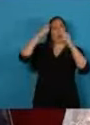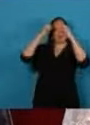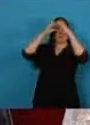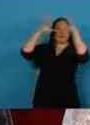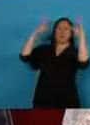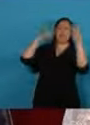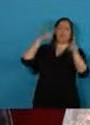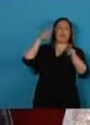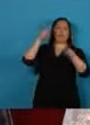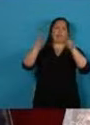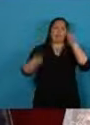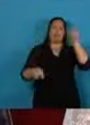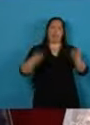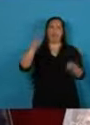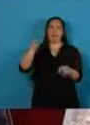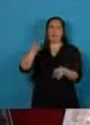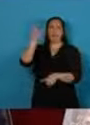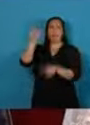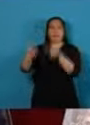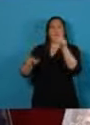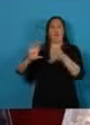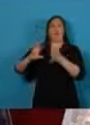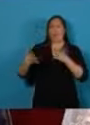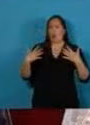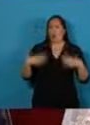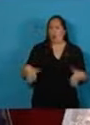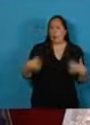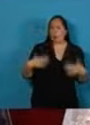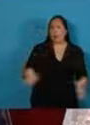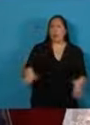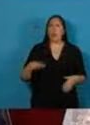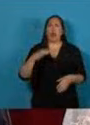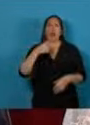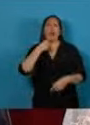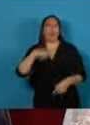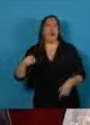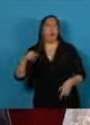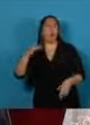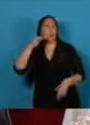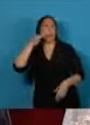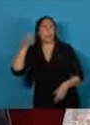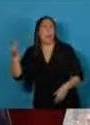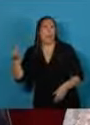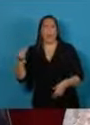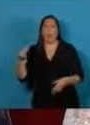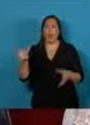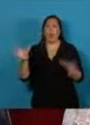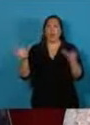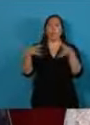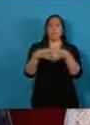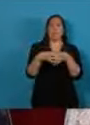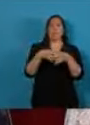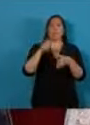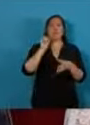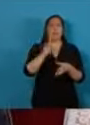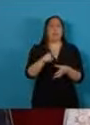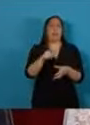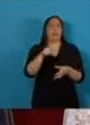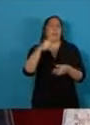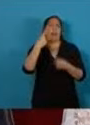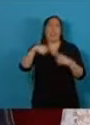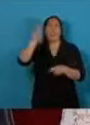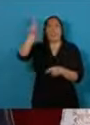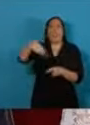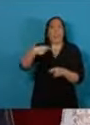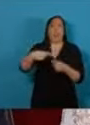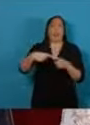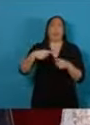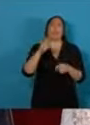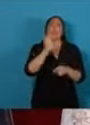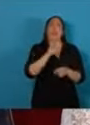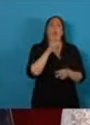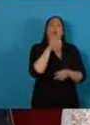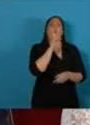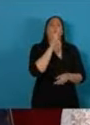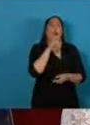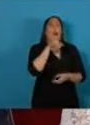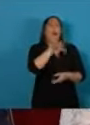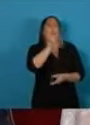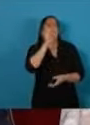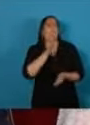estigmas por la forma de vestirse por el color de la piel por el origen étnico el género o la orientación sexual